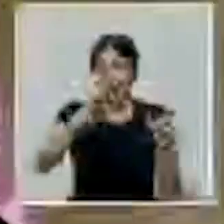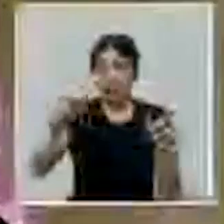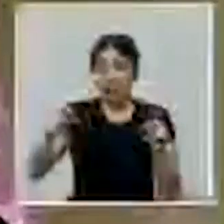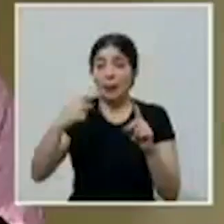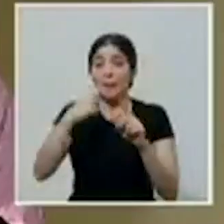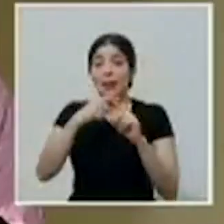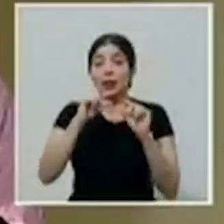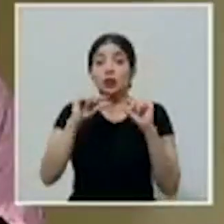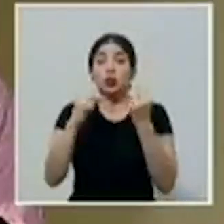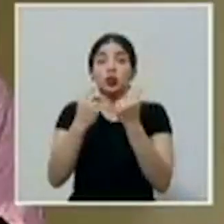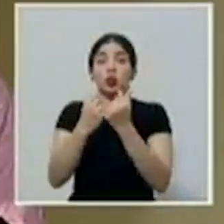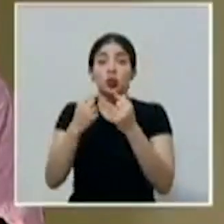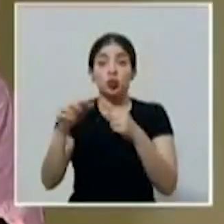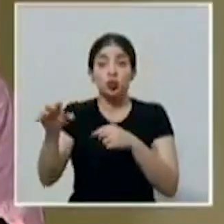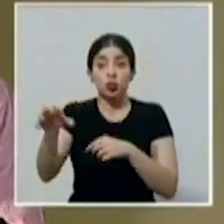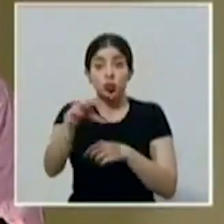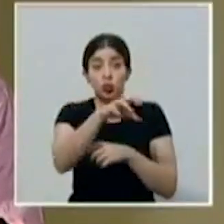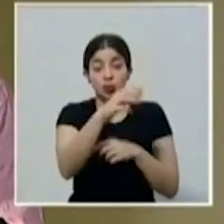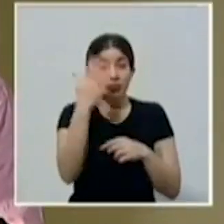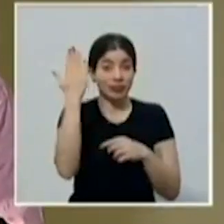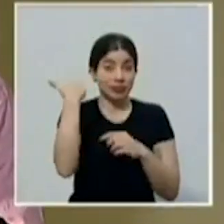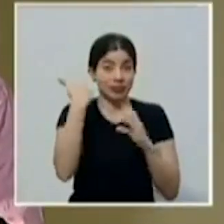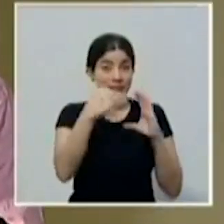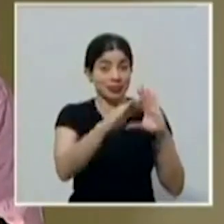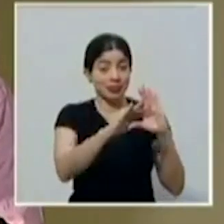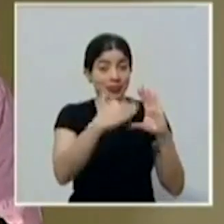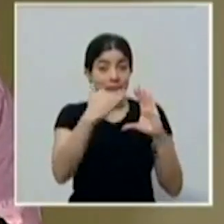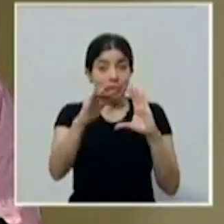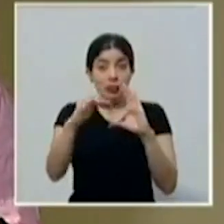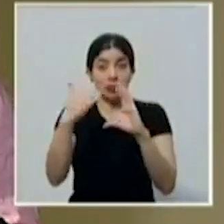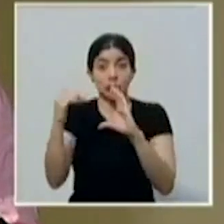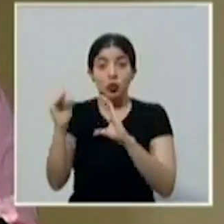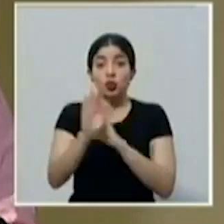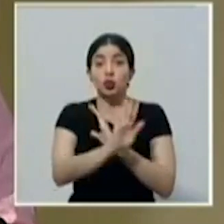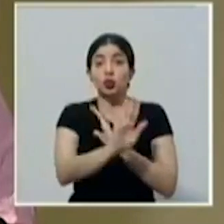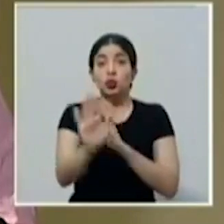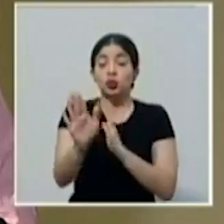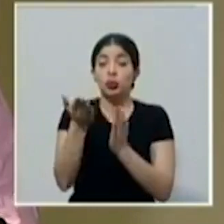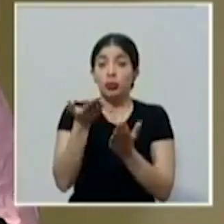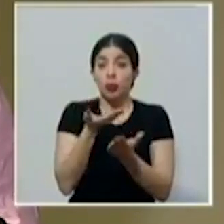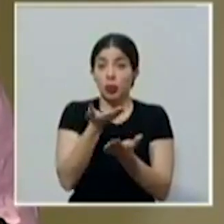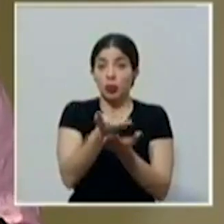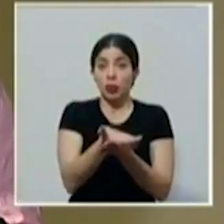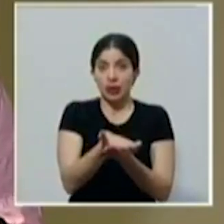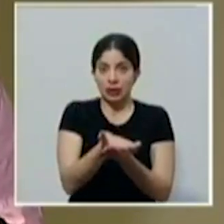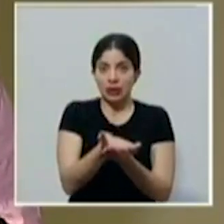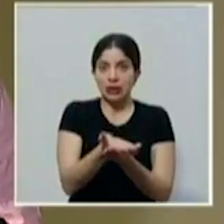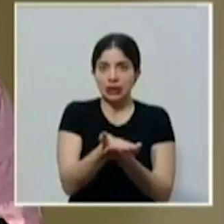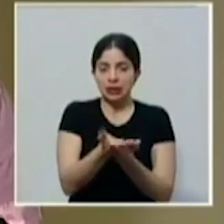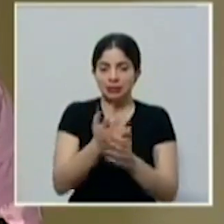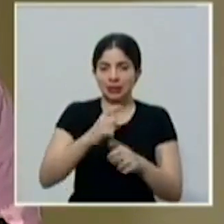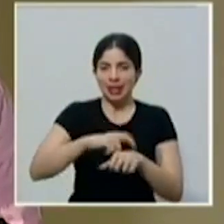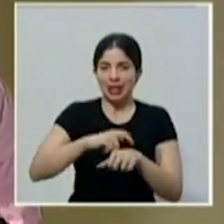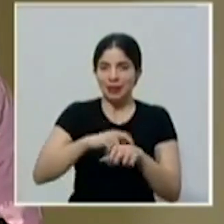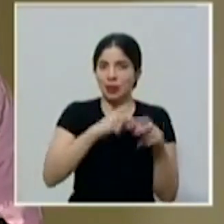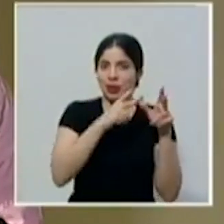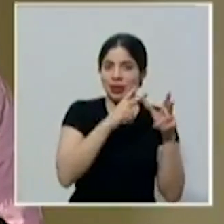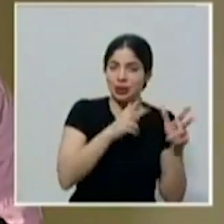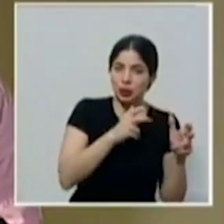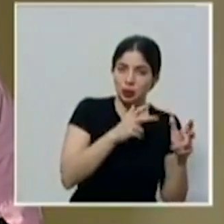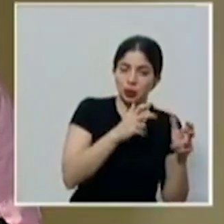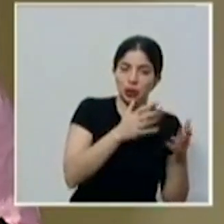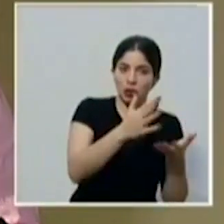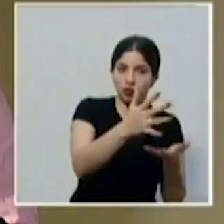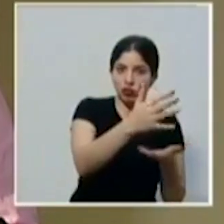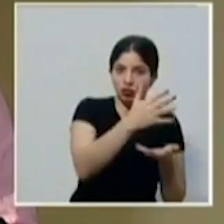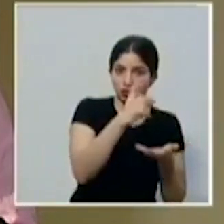los grupos organizados que nos hicieron llegar propuestas en el periodo de escucha para